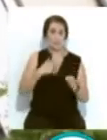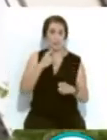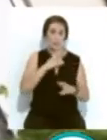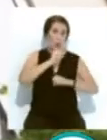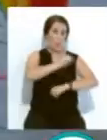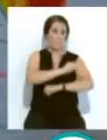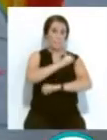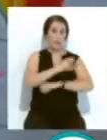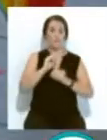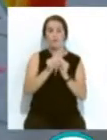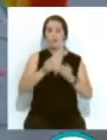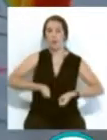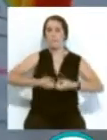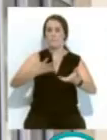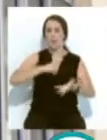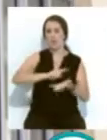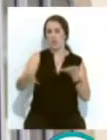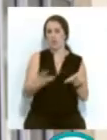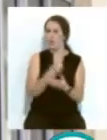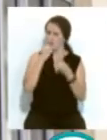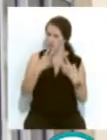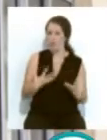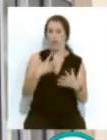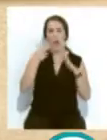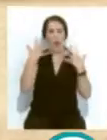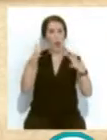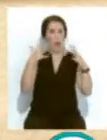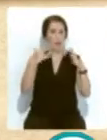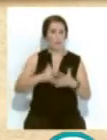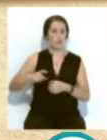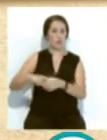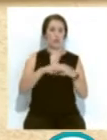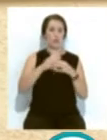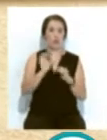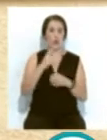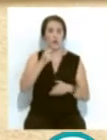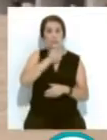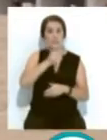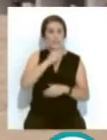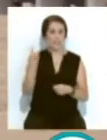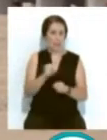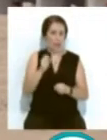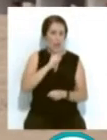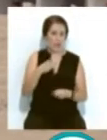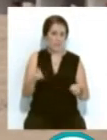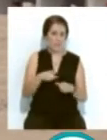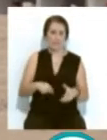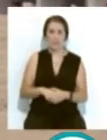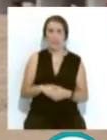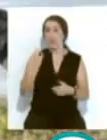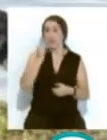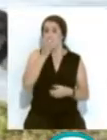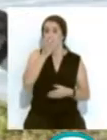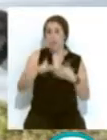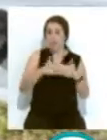balcones, en forma de mensajes de... ...todo va a salir bien, de aplausos solidarios o al son de resistiré. Todo ello en una primavera que